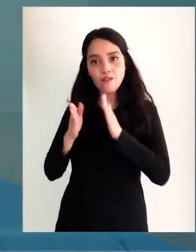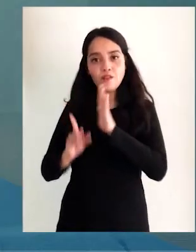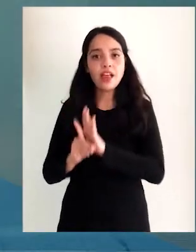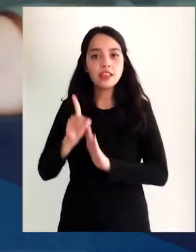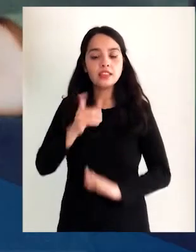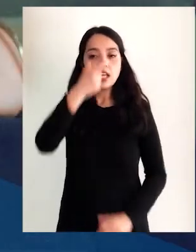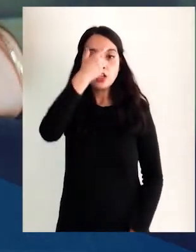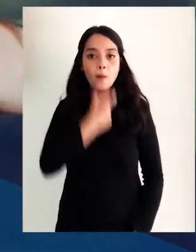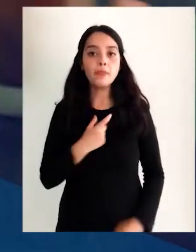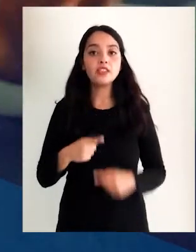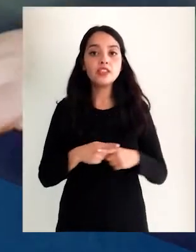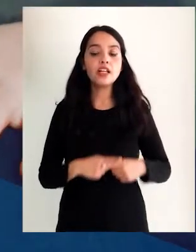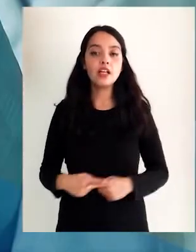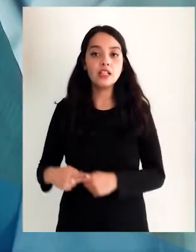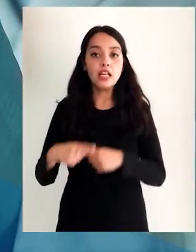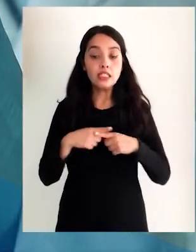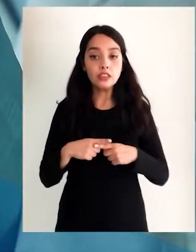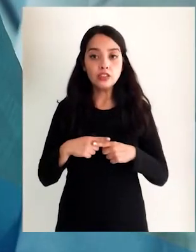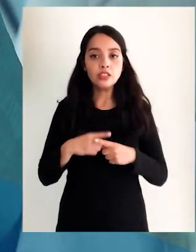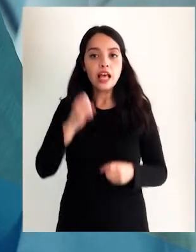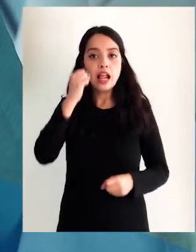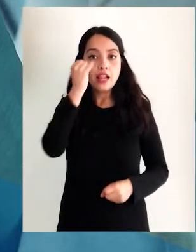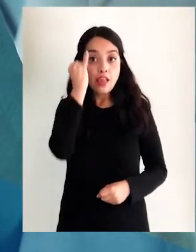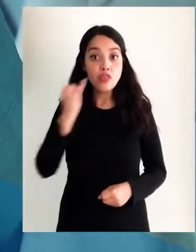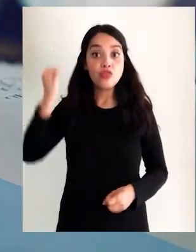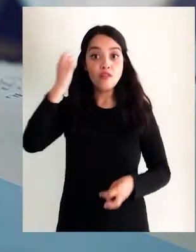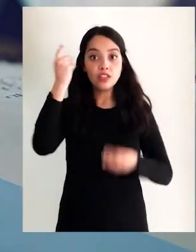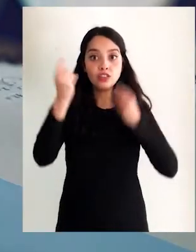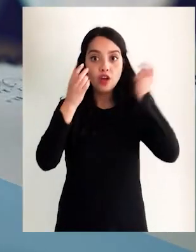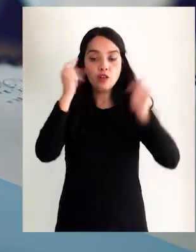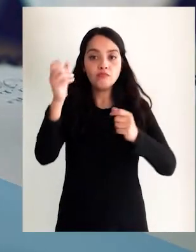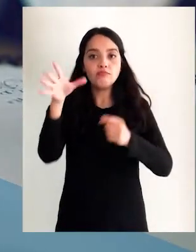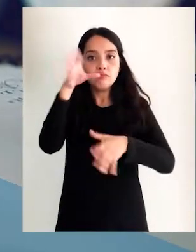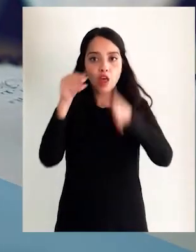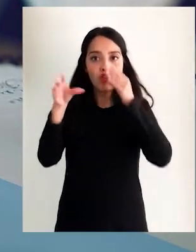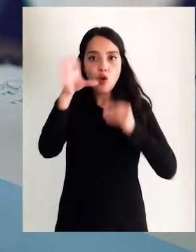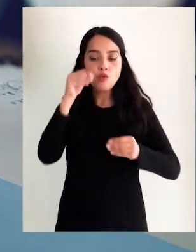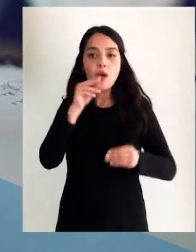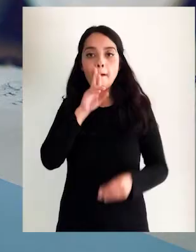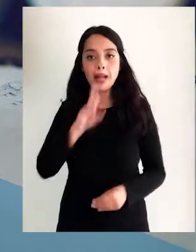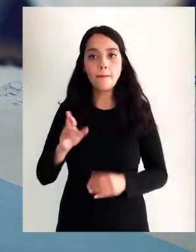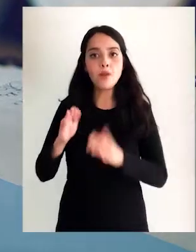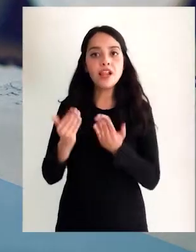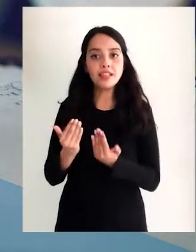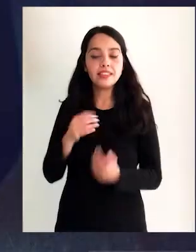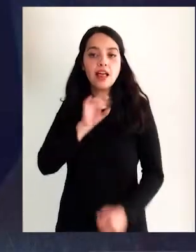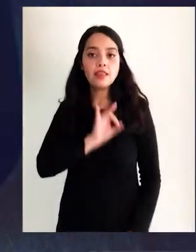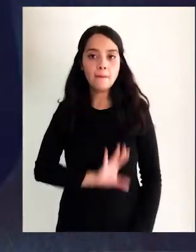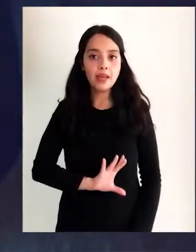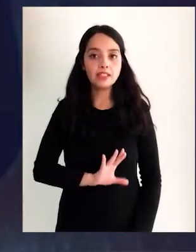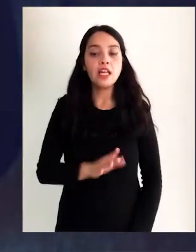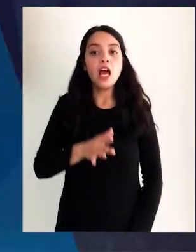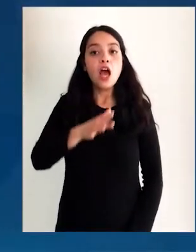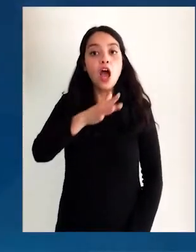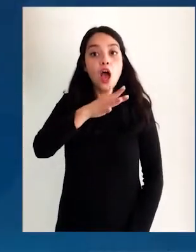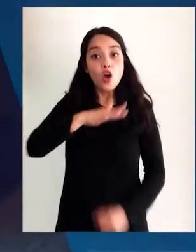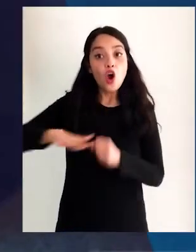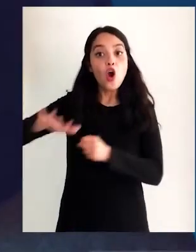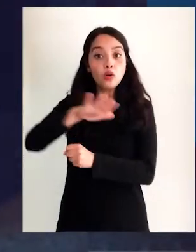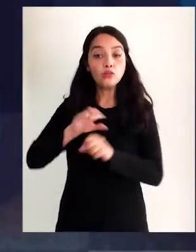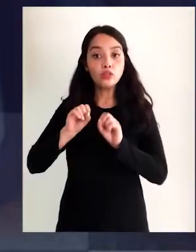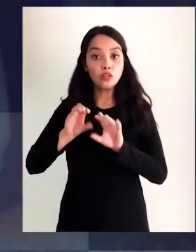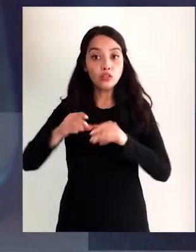al crecimiento personal y social, incorporando la innovación para responder a las necesidades del país. Respondemos a las